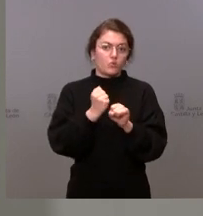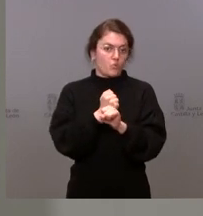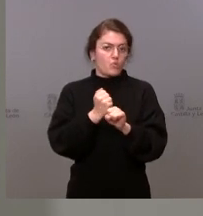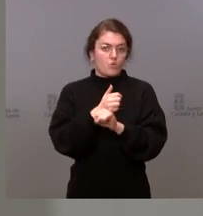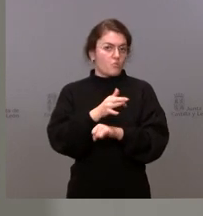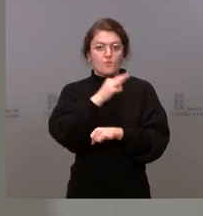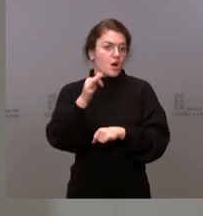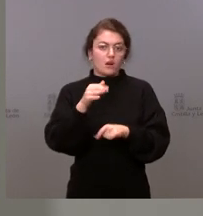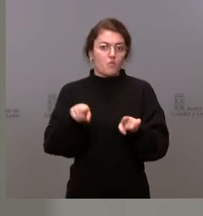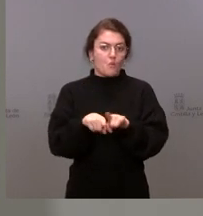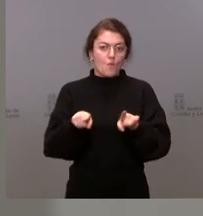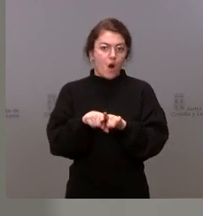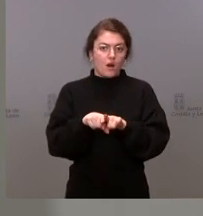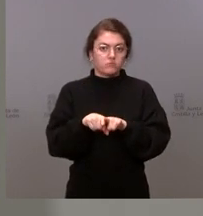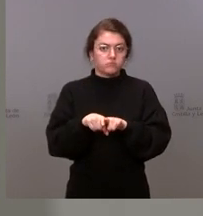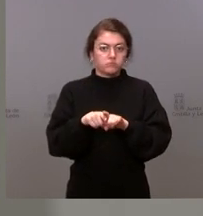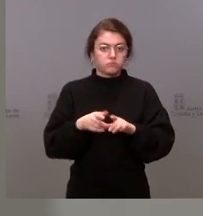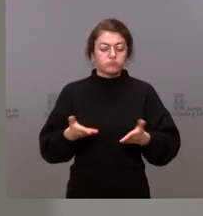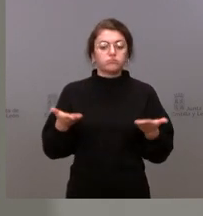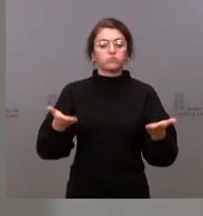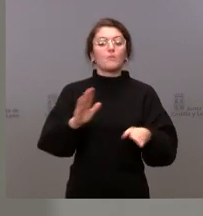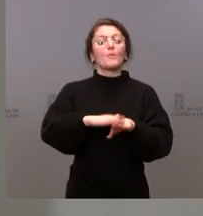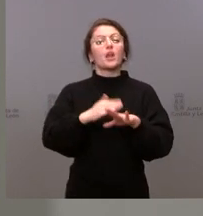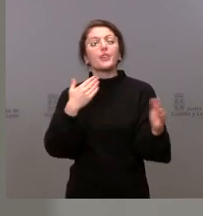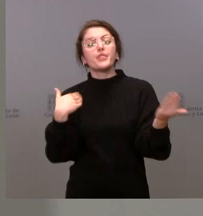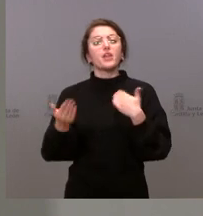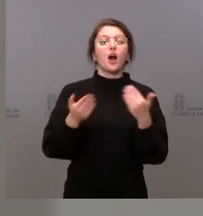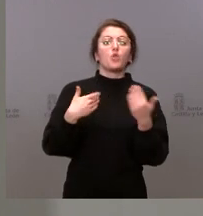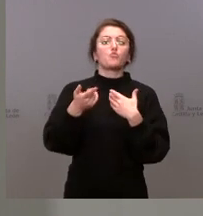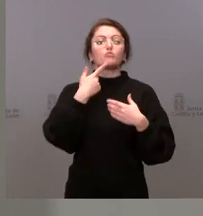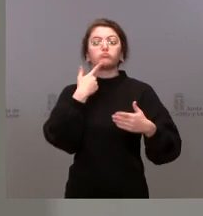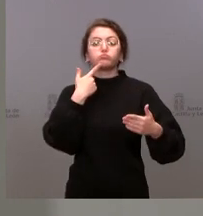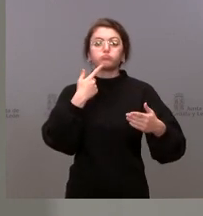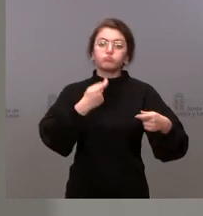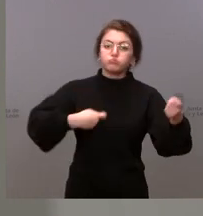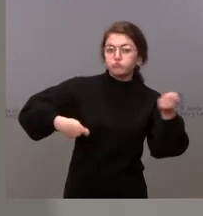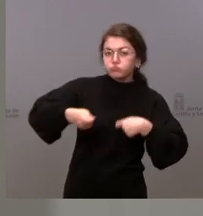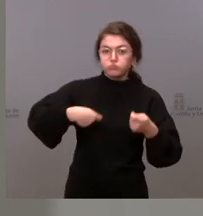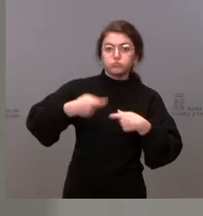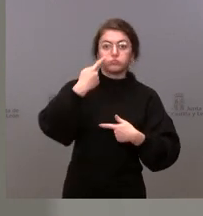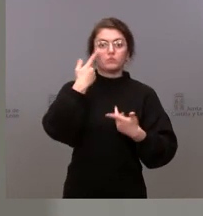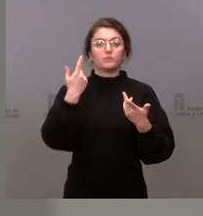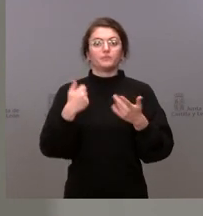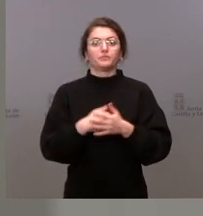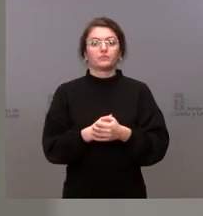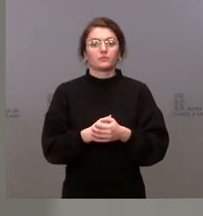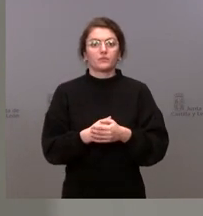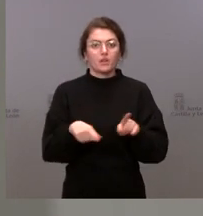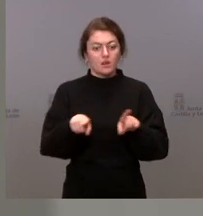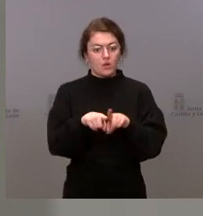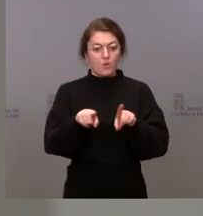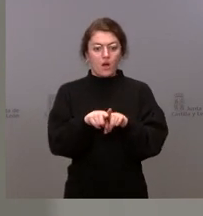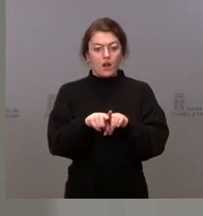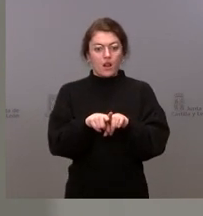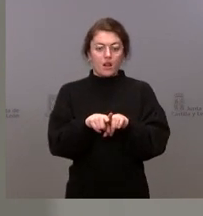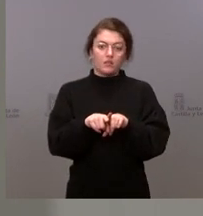dispuestos al diálogo y a la negociación. No hay maximalismos, vamos a